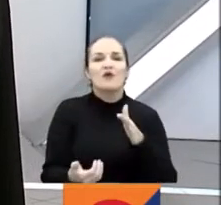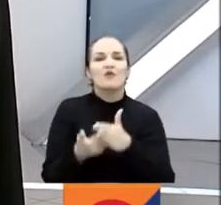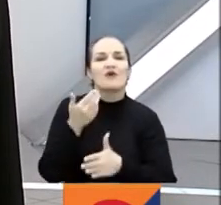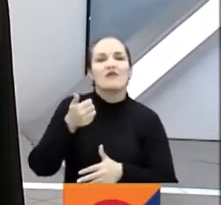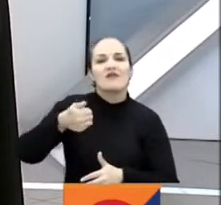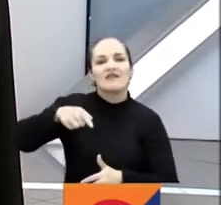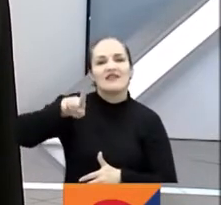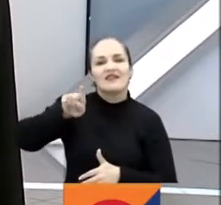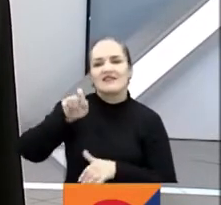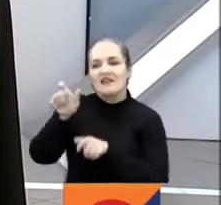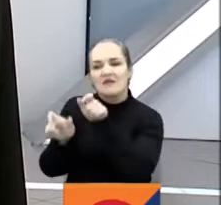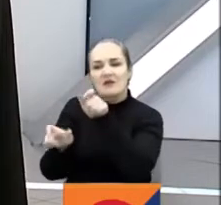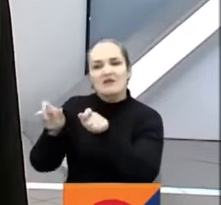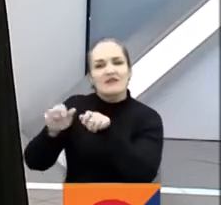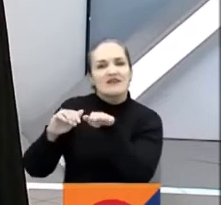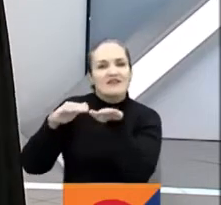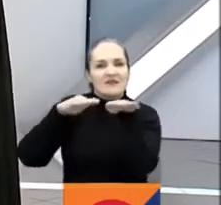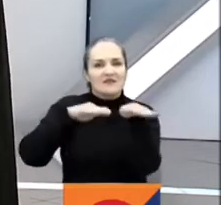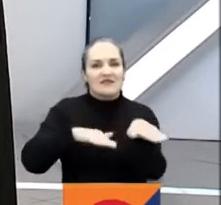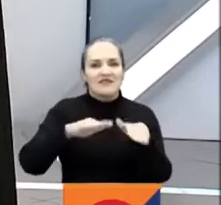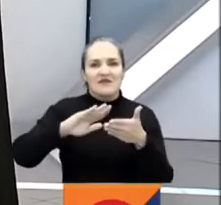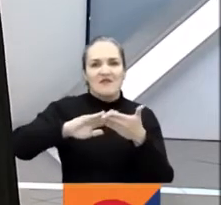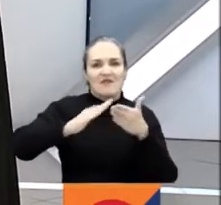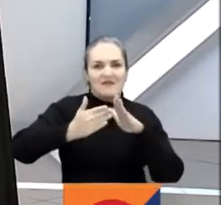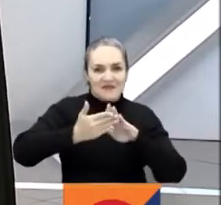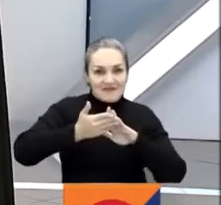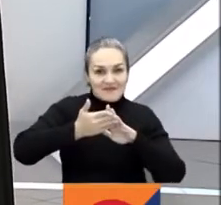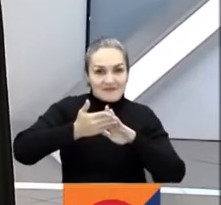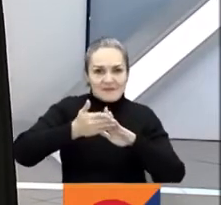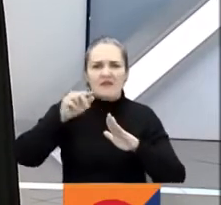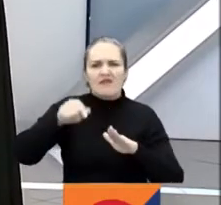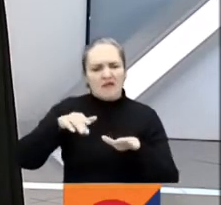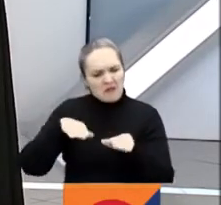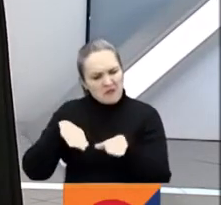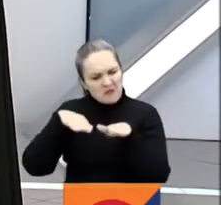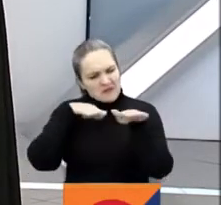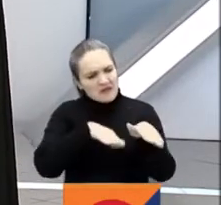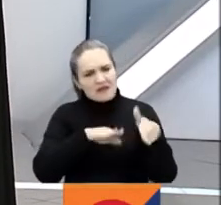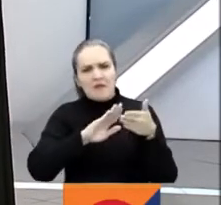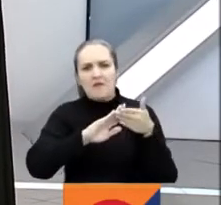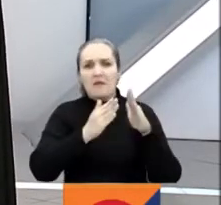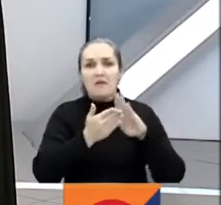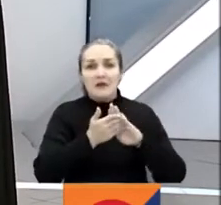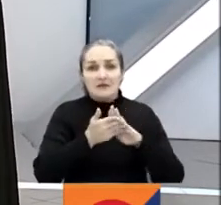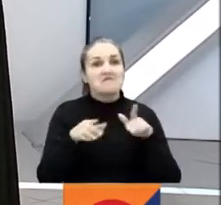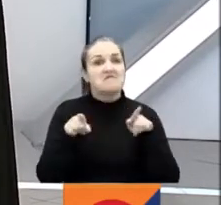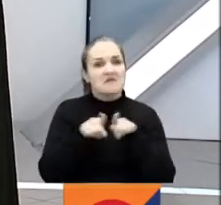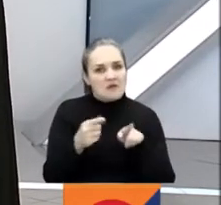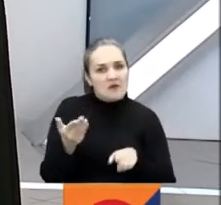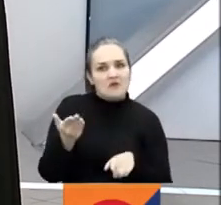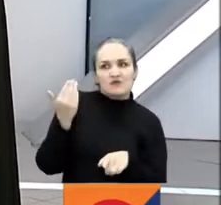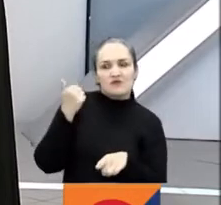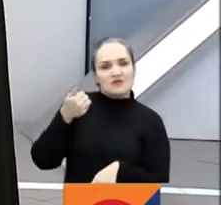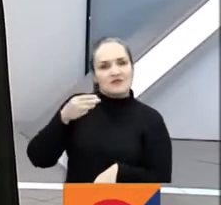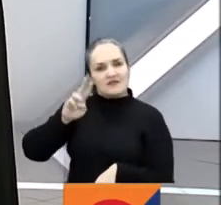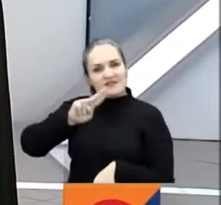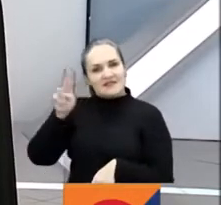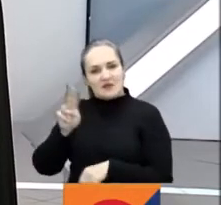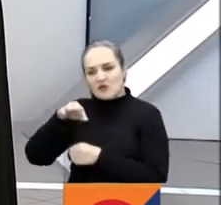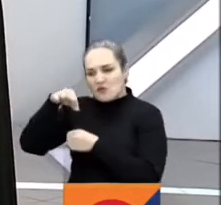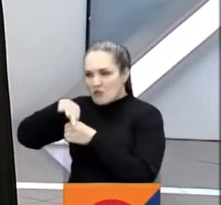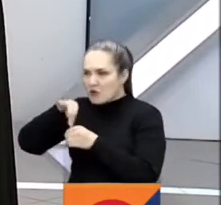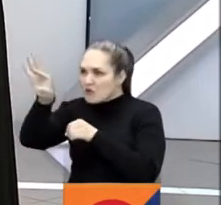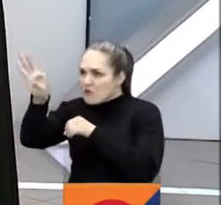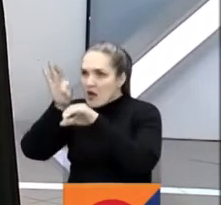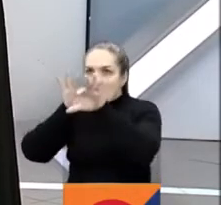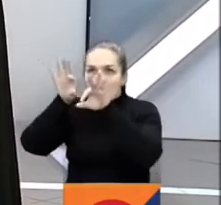la paz a la Cámara de Representantes. Y esas curules de paz, Carolina y televidentes, pues también fueron elegidas por ustedes, por todos los colombianos,